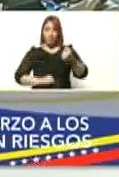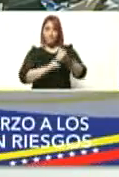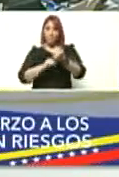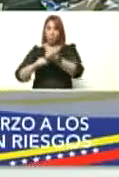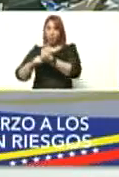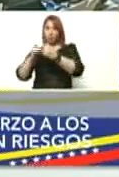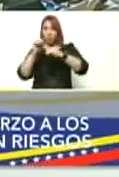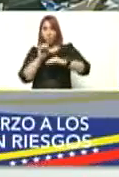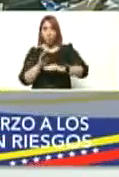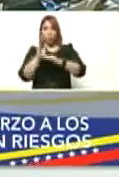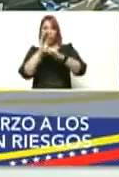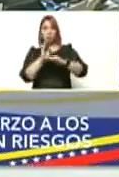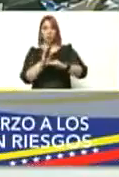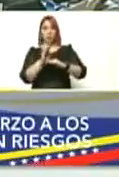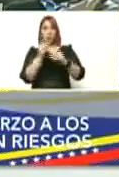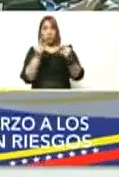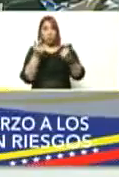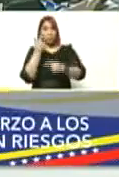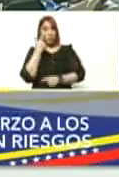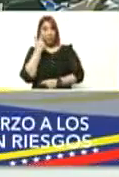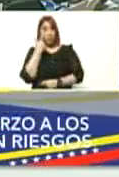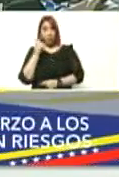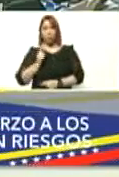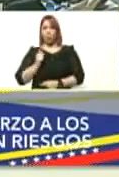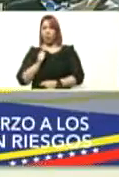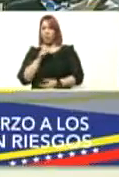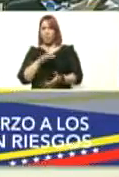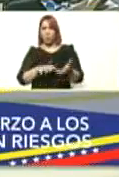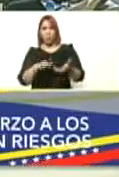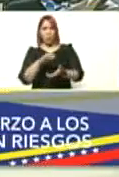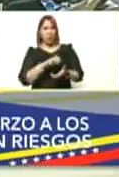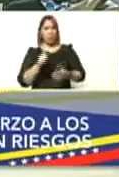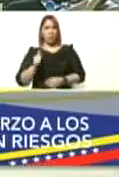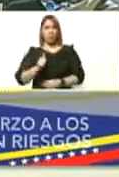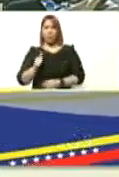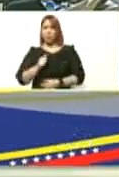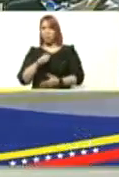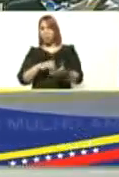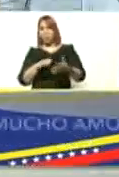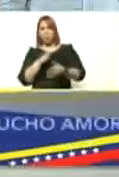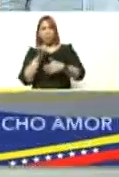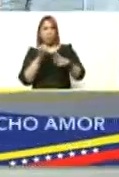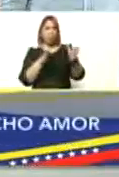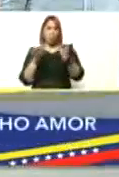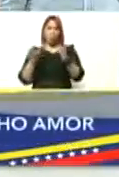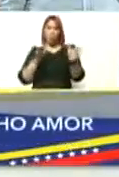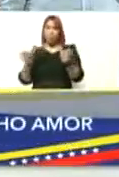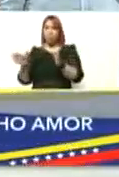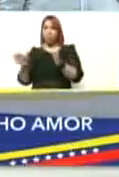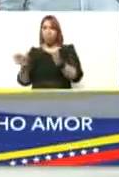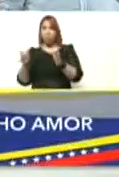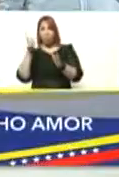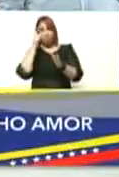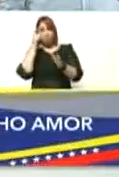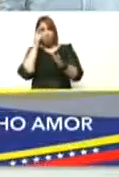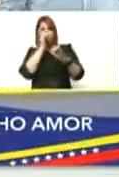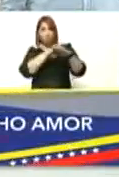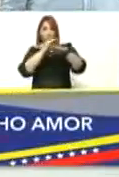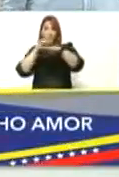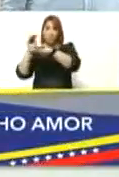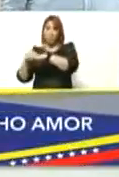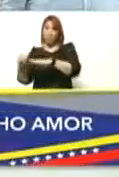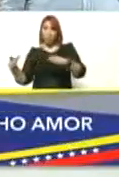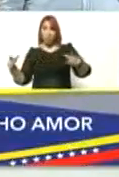protegiendo pendiente de cualquier problema por aquí de cualquier problema por allá en estos días voy a convocar a la